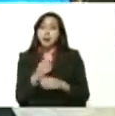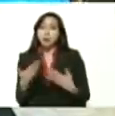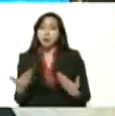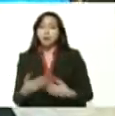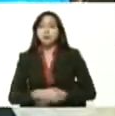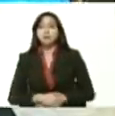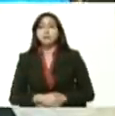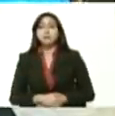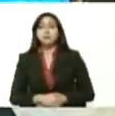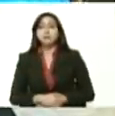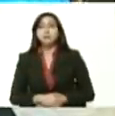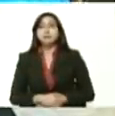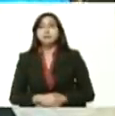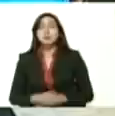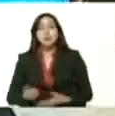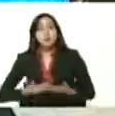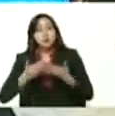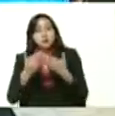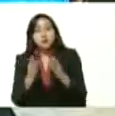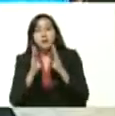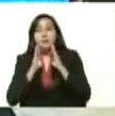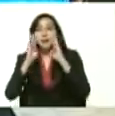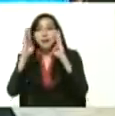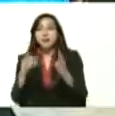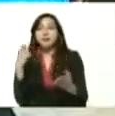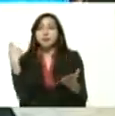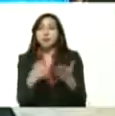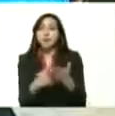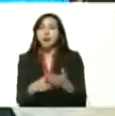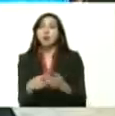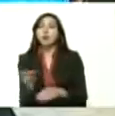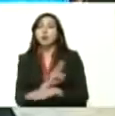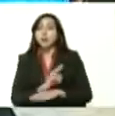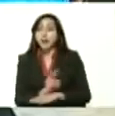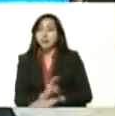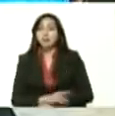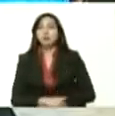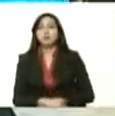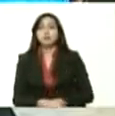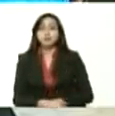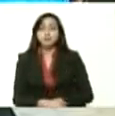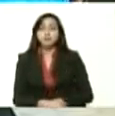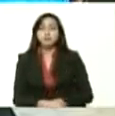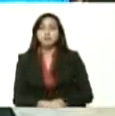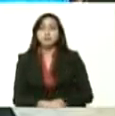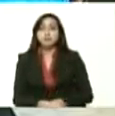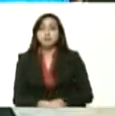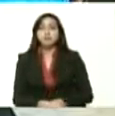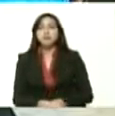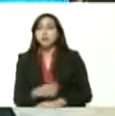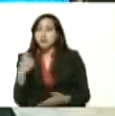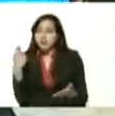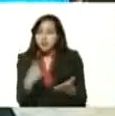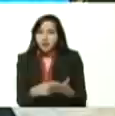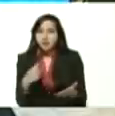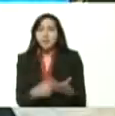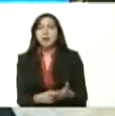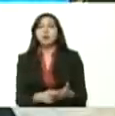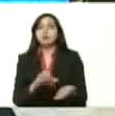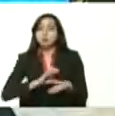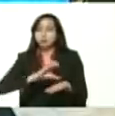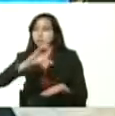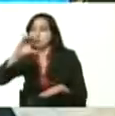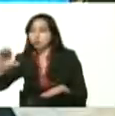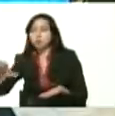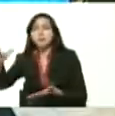viene a traer los grandes beneficios del pago rápido y a tiempo del financiamiento y de